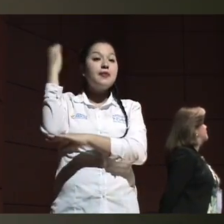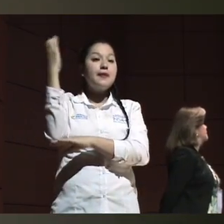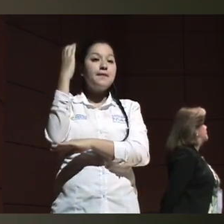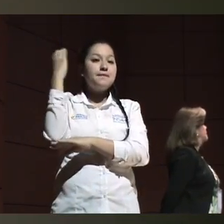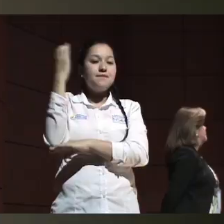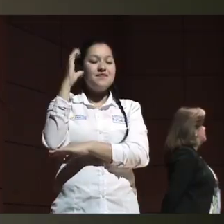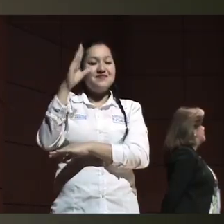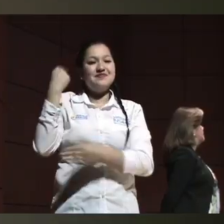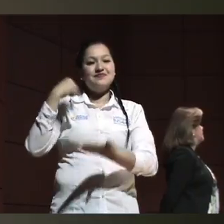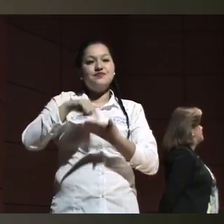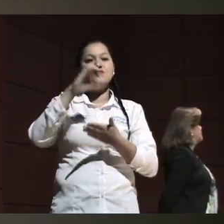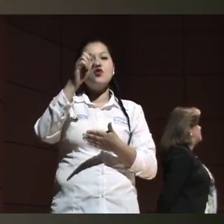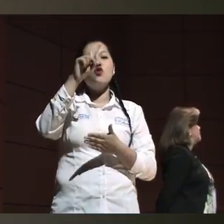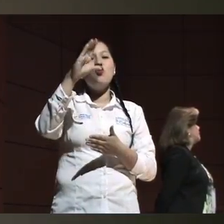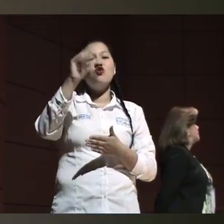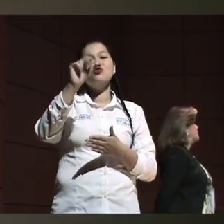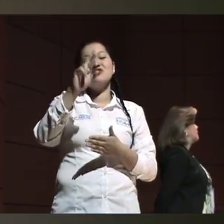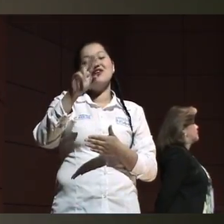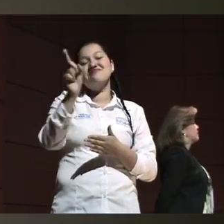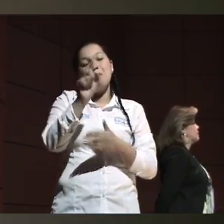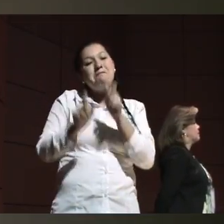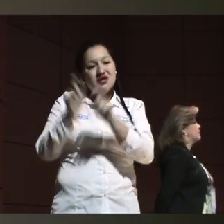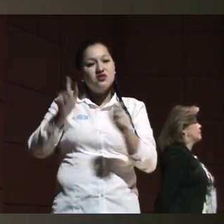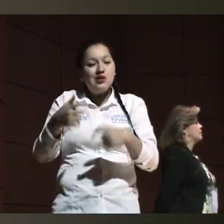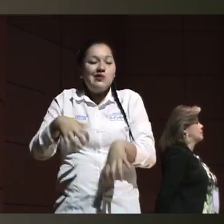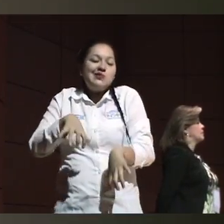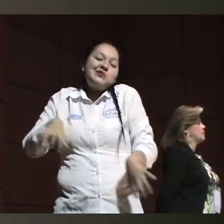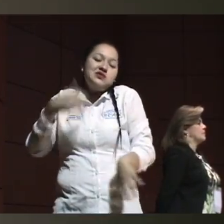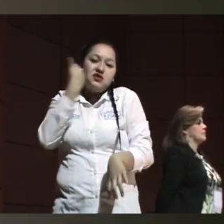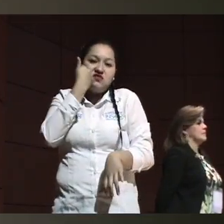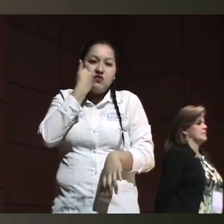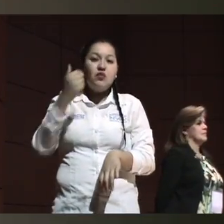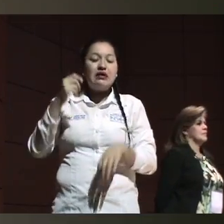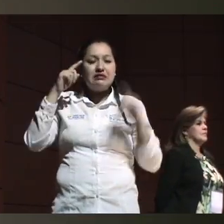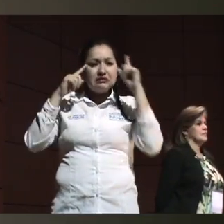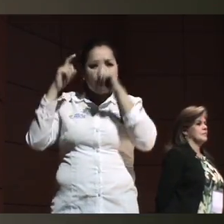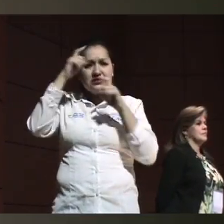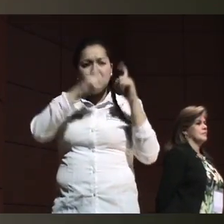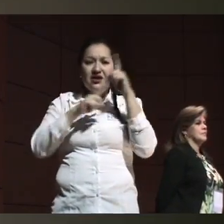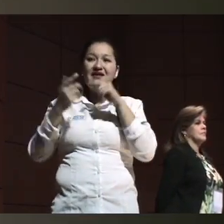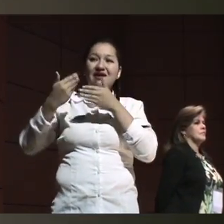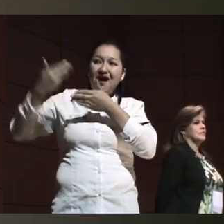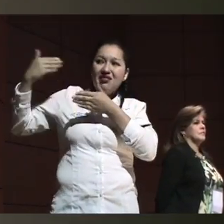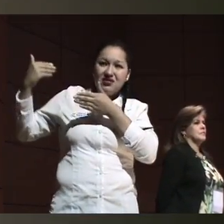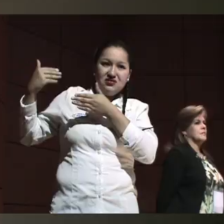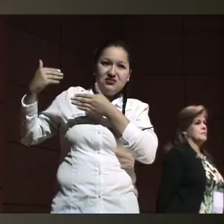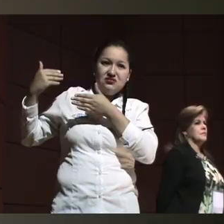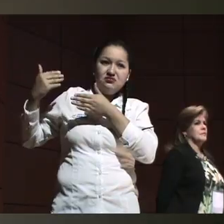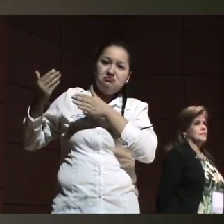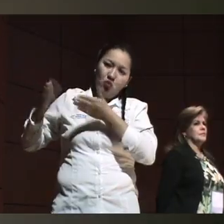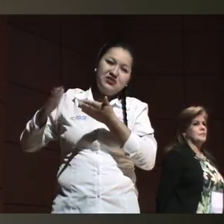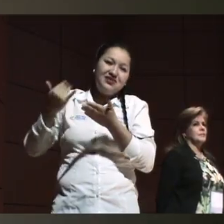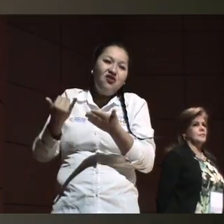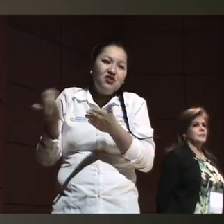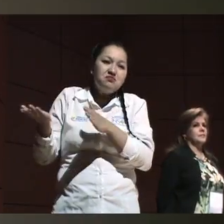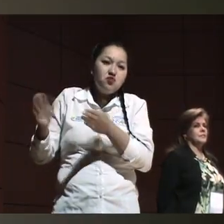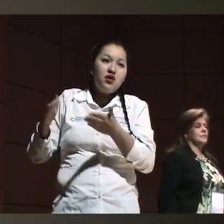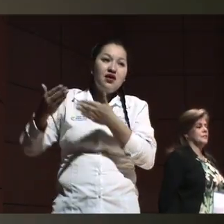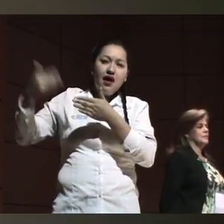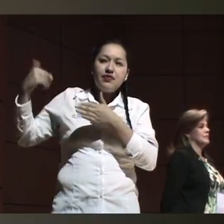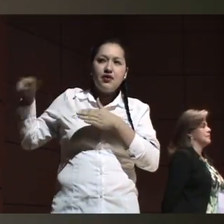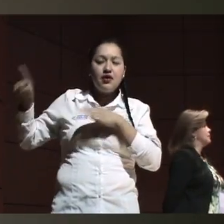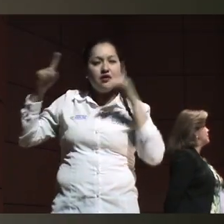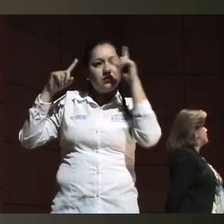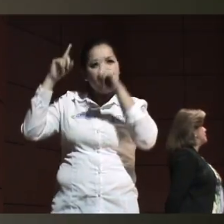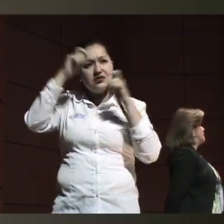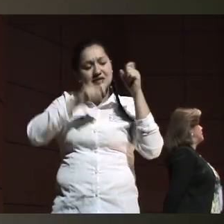Oscar Collazos, conocido por todos, él decía, él hizo muchas reflexiones en su último año de vida, dice, es una situación compleja. ¿Cuánto